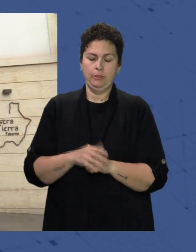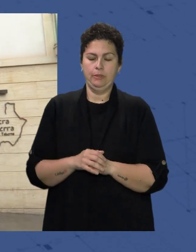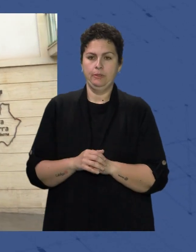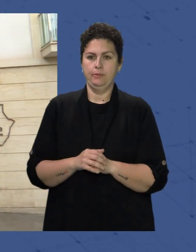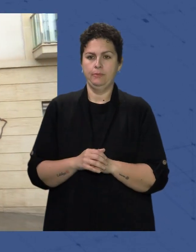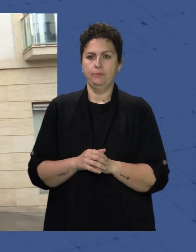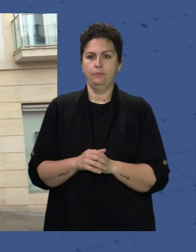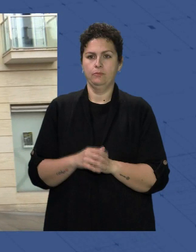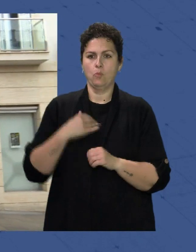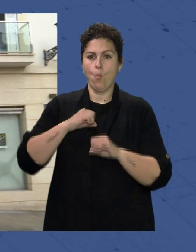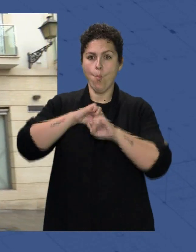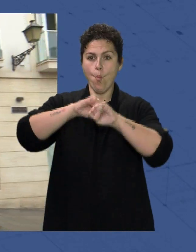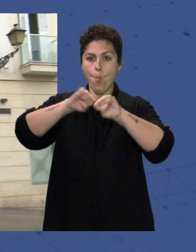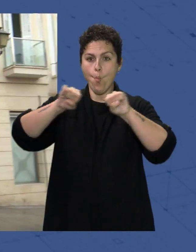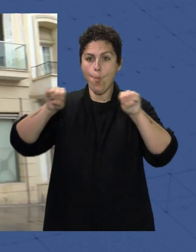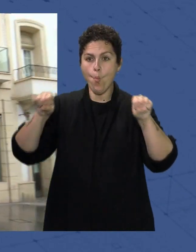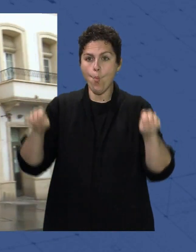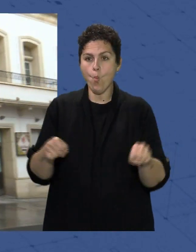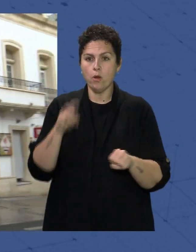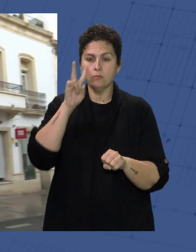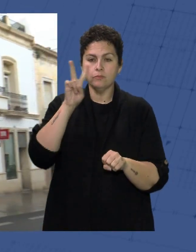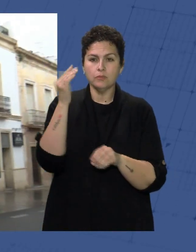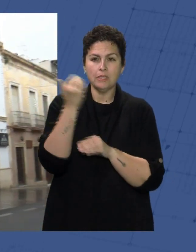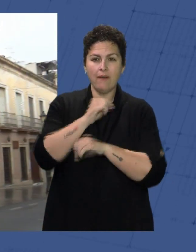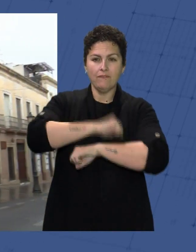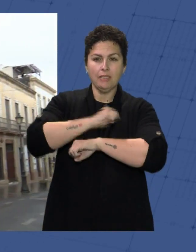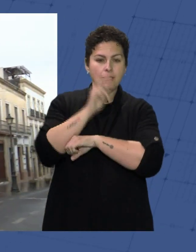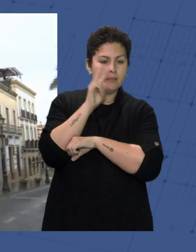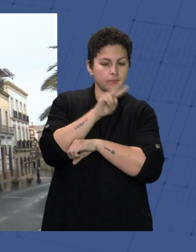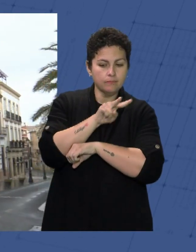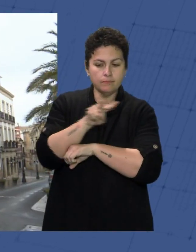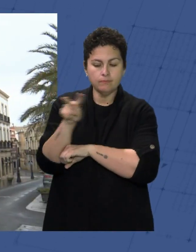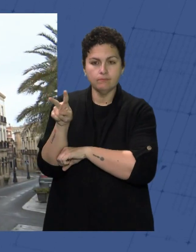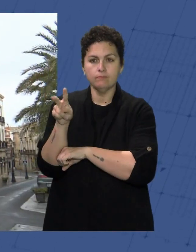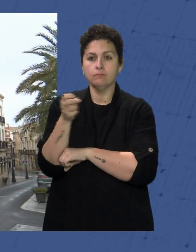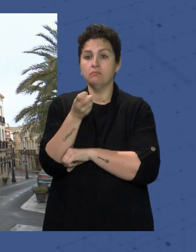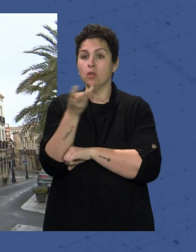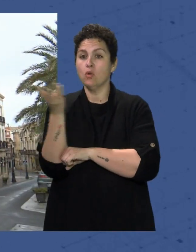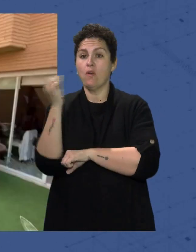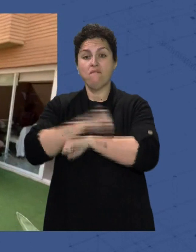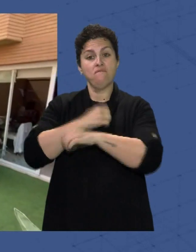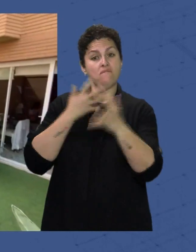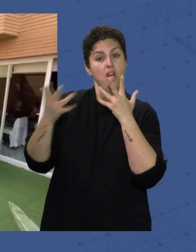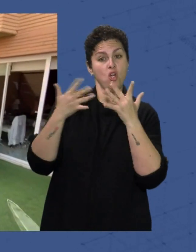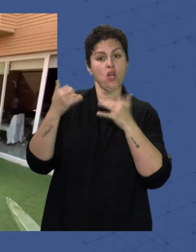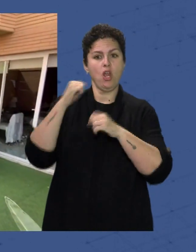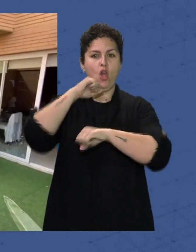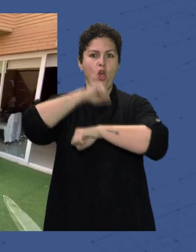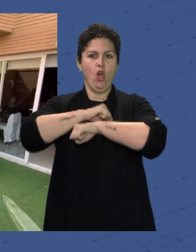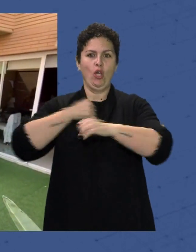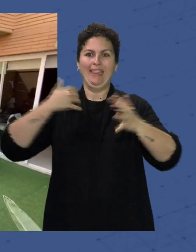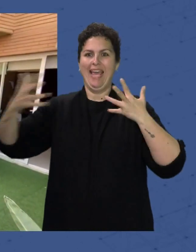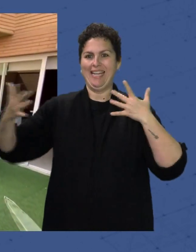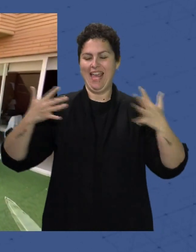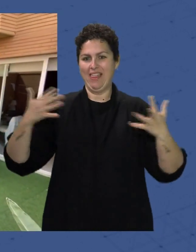Vacías Veíamos las calles Desde nuestras ventanas Y los más privilegiados Desde sus balcones O terrazas Momentos